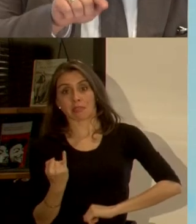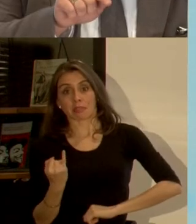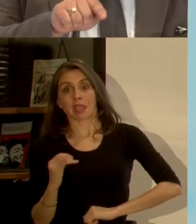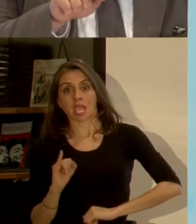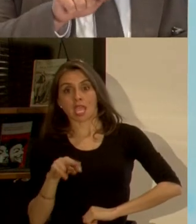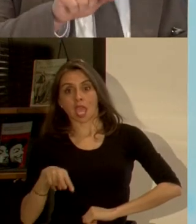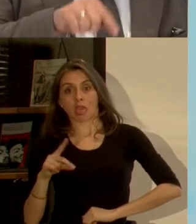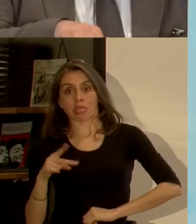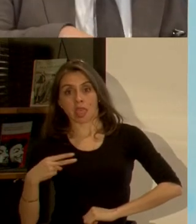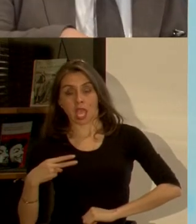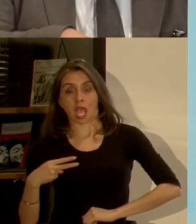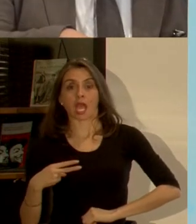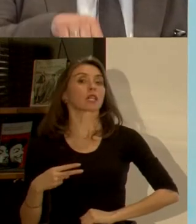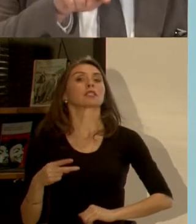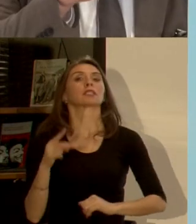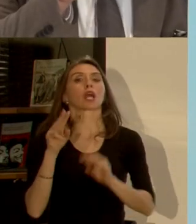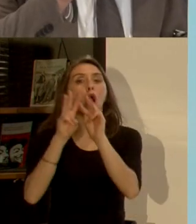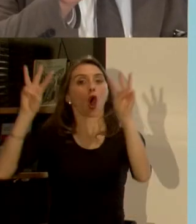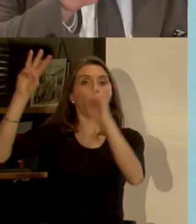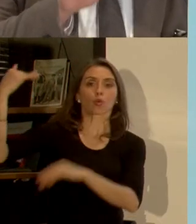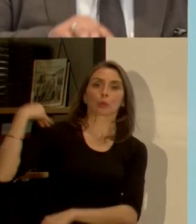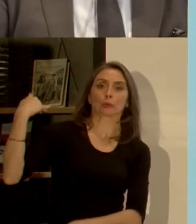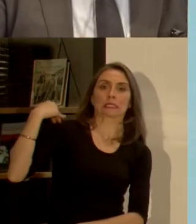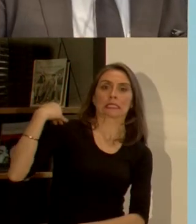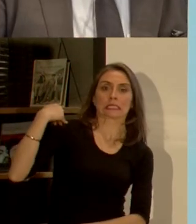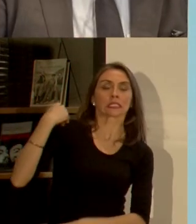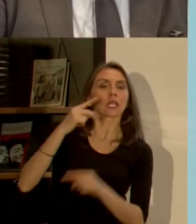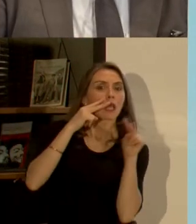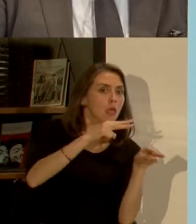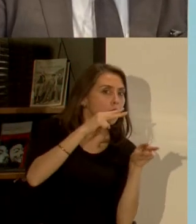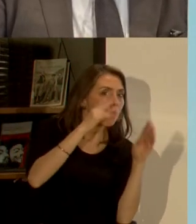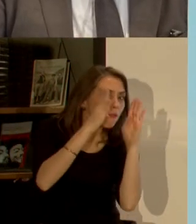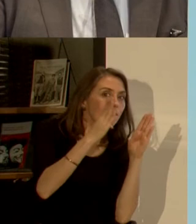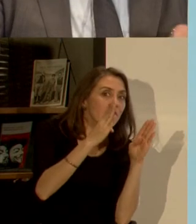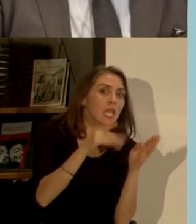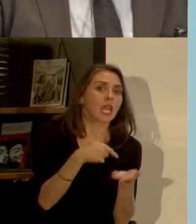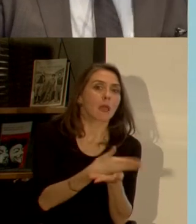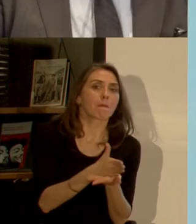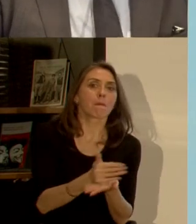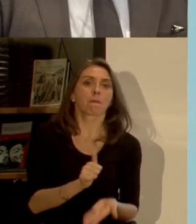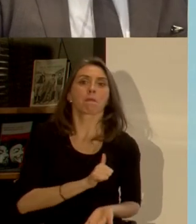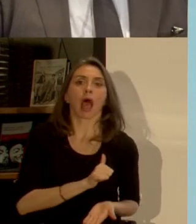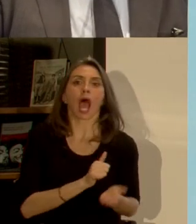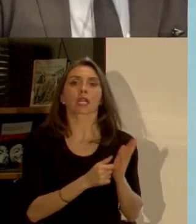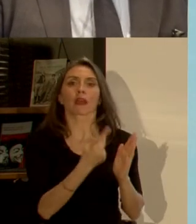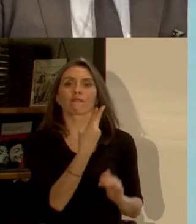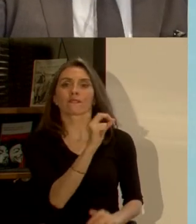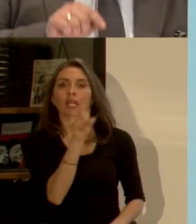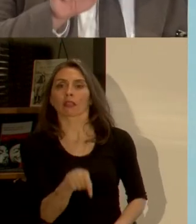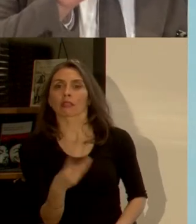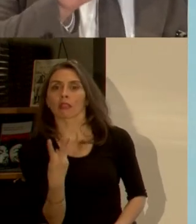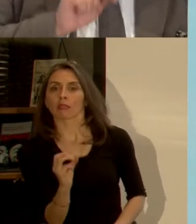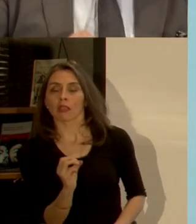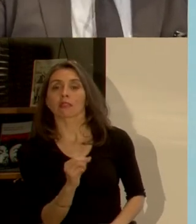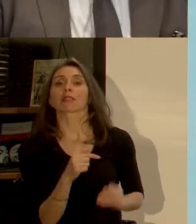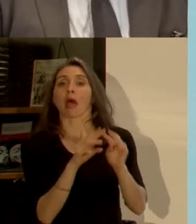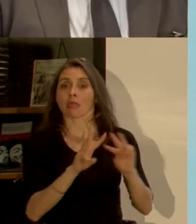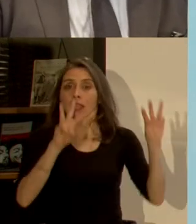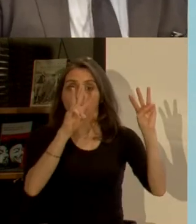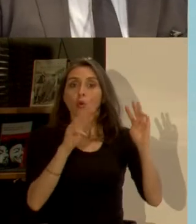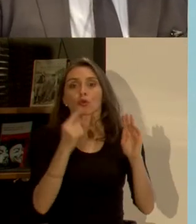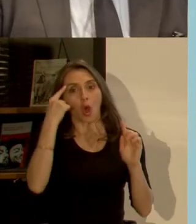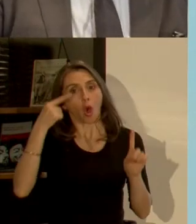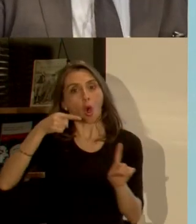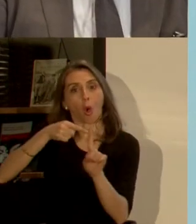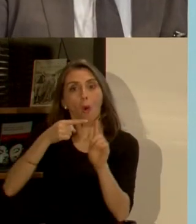se nos requiere a nivel de Naciones Unidas que nosotros estemos muy pendientes de la Agenda 2030 y dentro de la Agenda 2030 el Objetivo